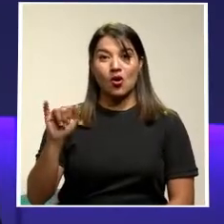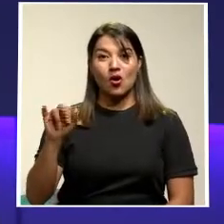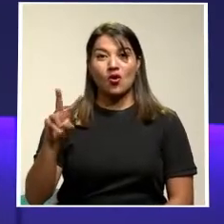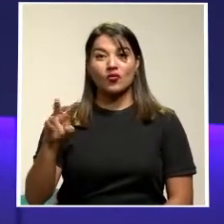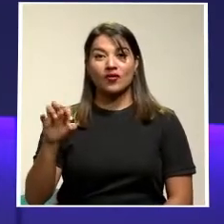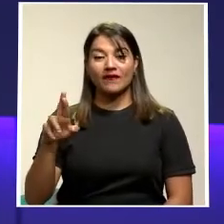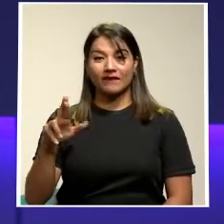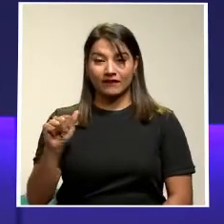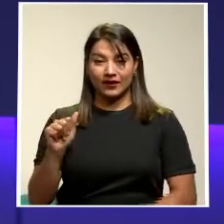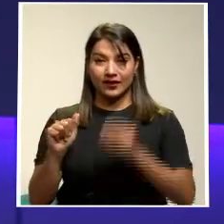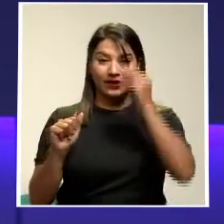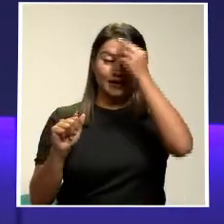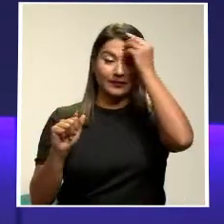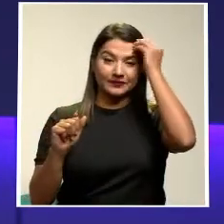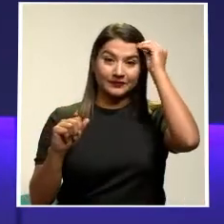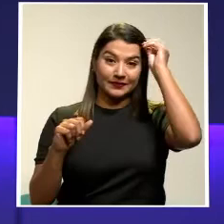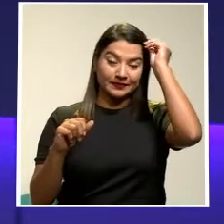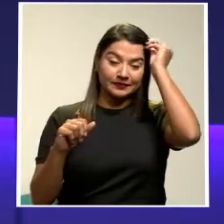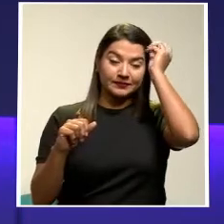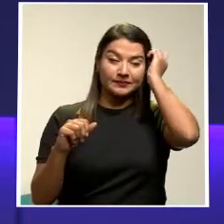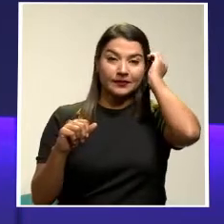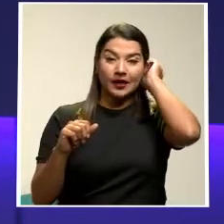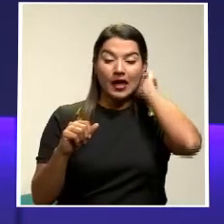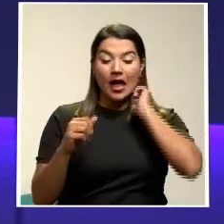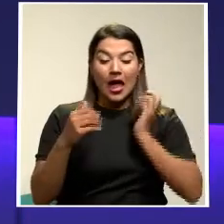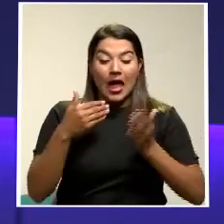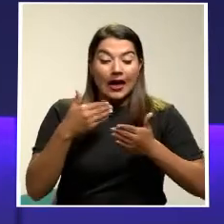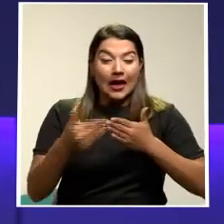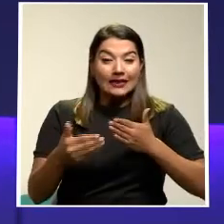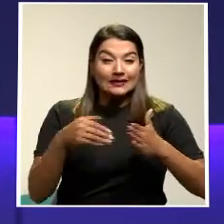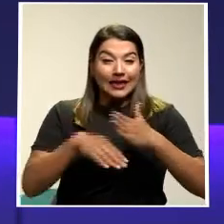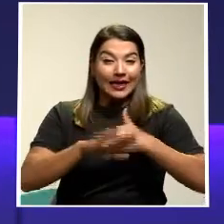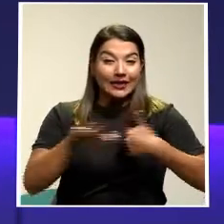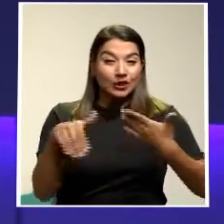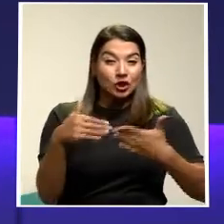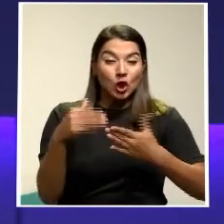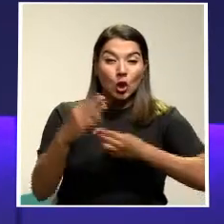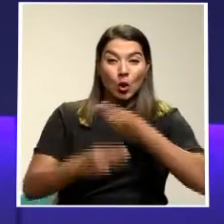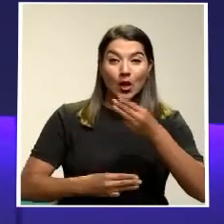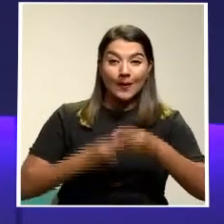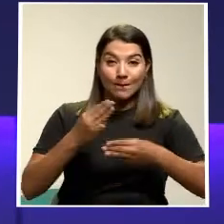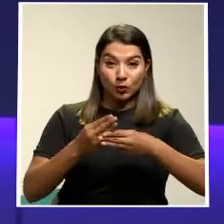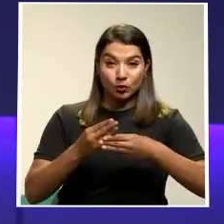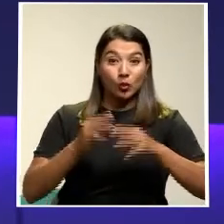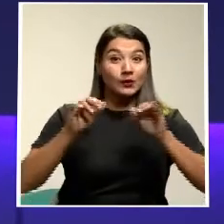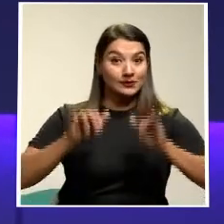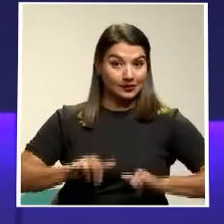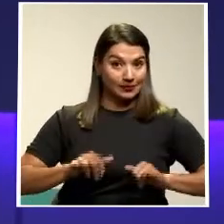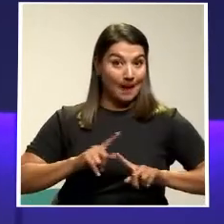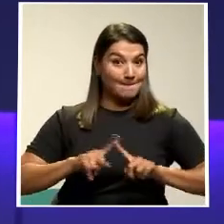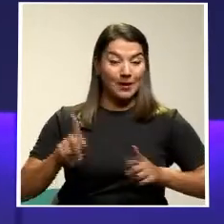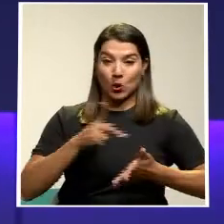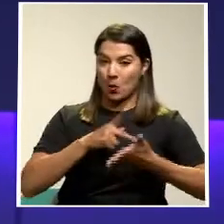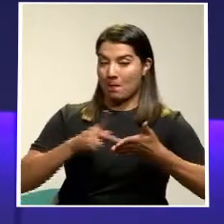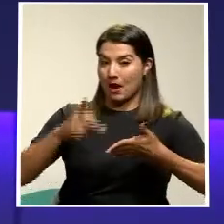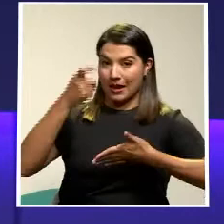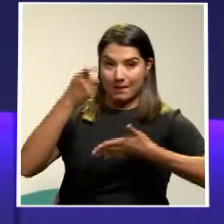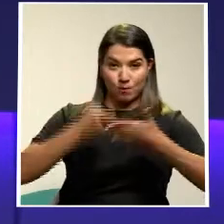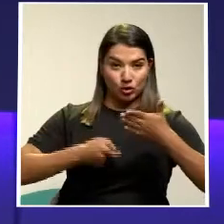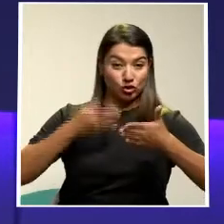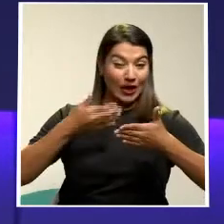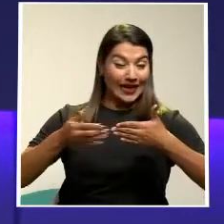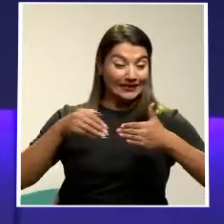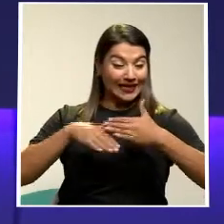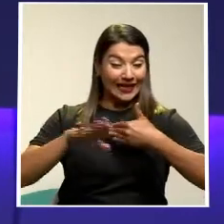Operan casi en todo el mundo, pero no pagan impuestos casi en ninguna parte Utilizan plataformas